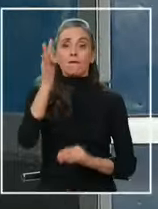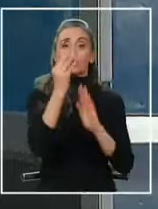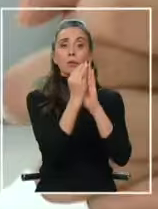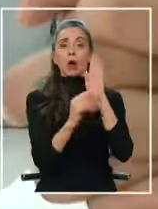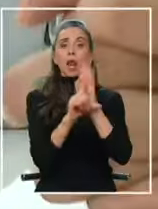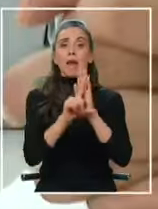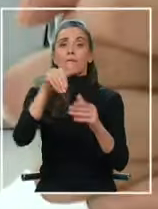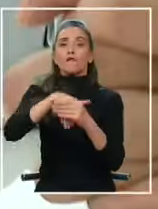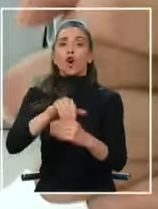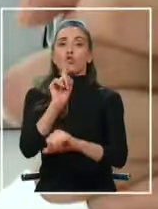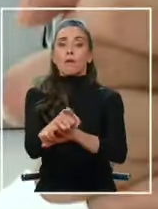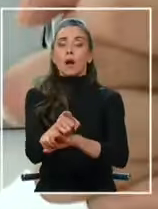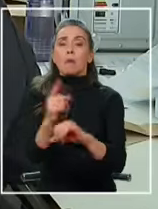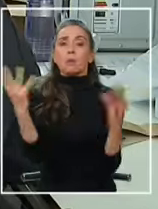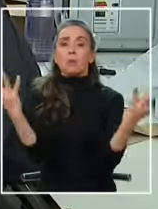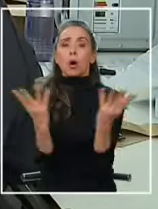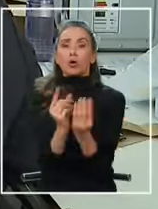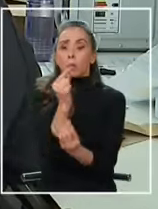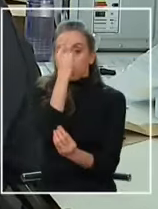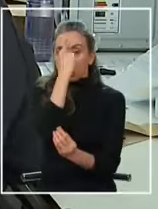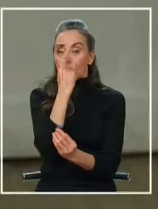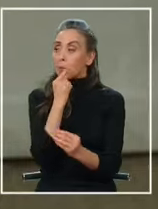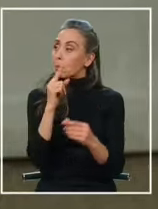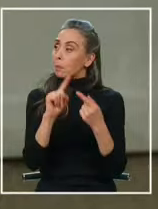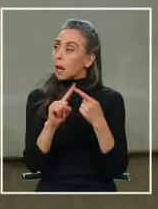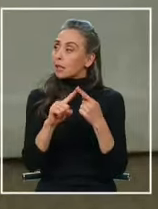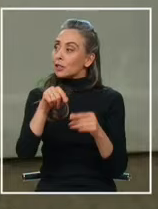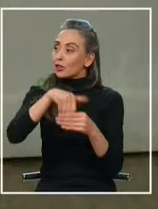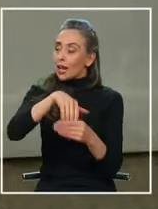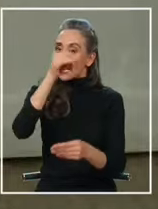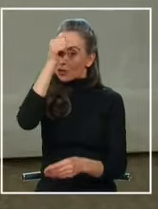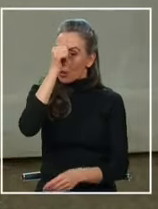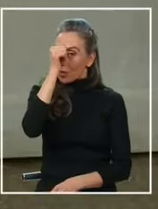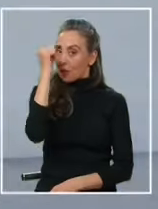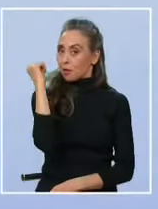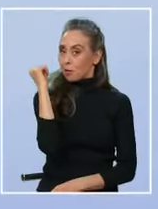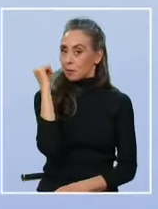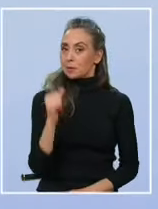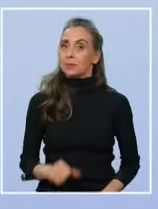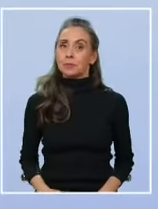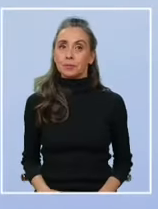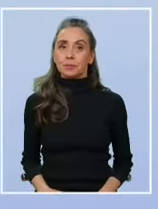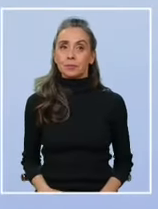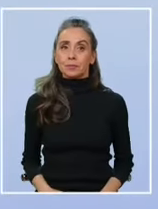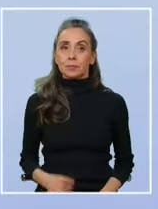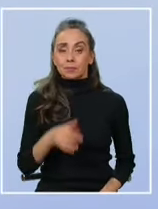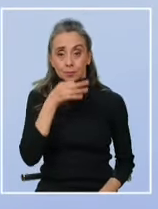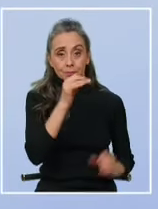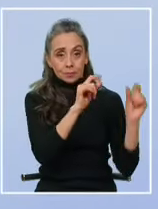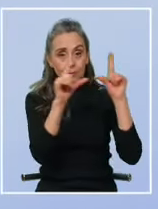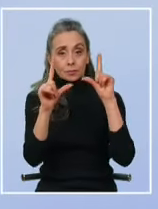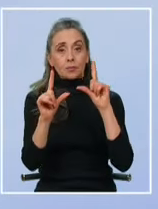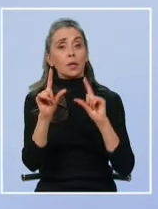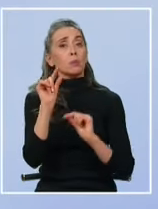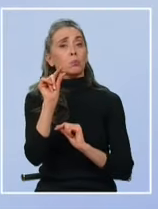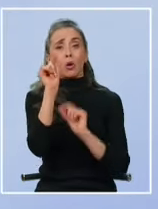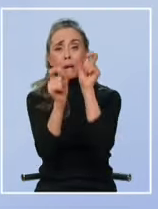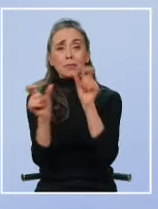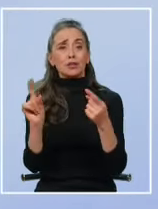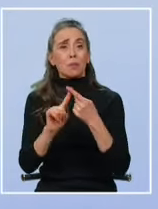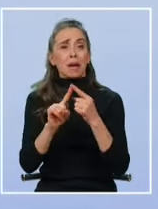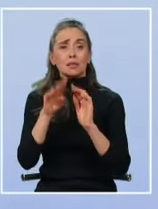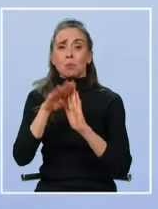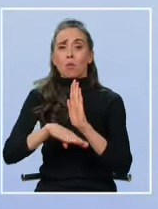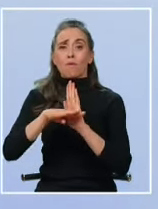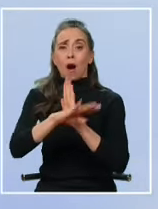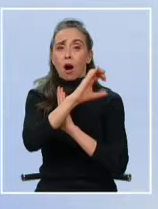futuro para evitar la baja participación que marcó las elecciones de este domingo. Lo decía la nota, la baja participación